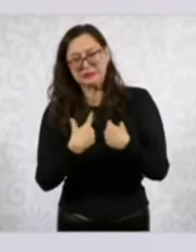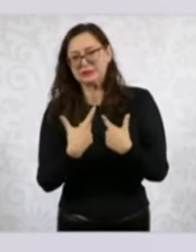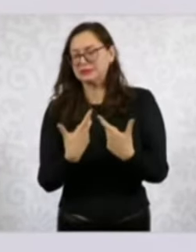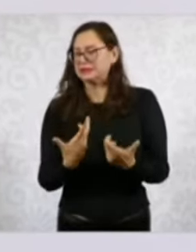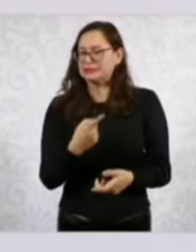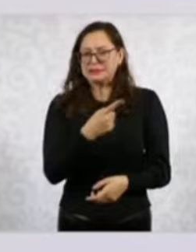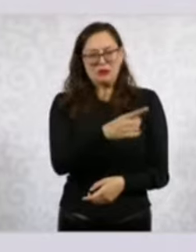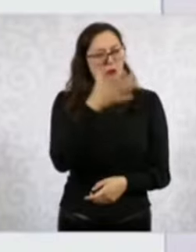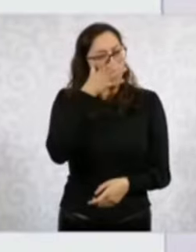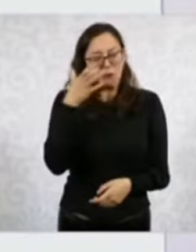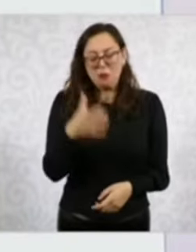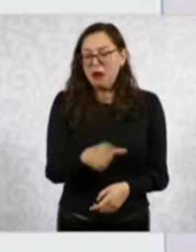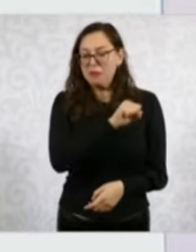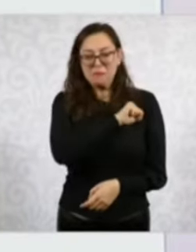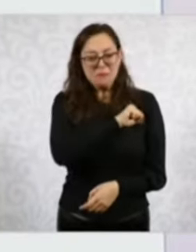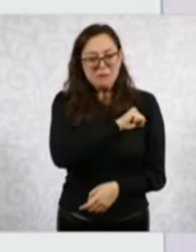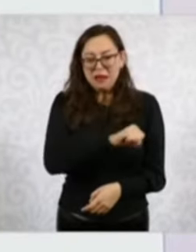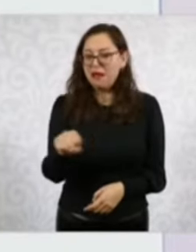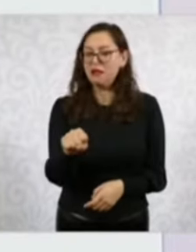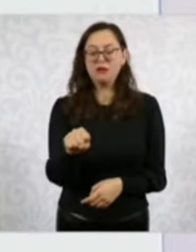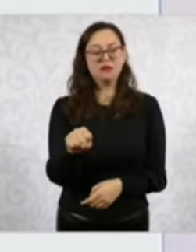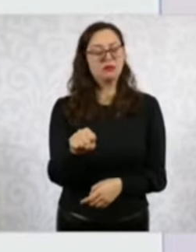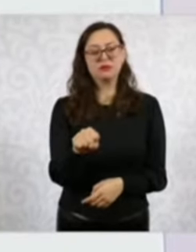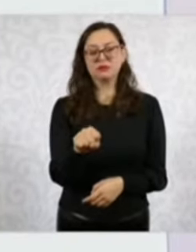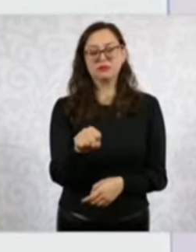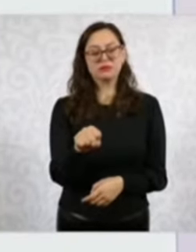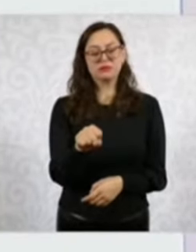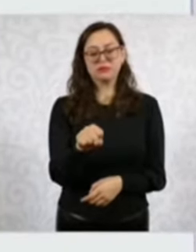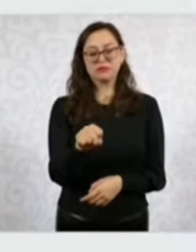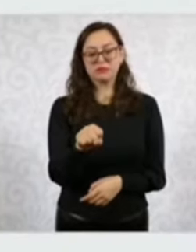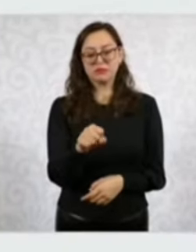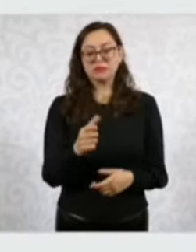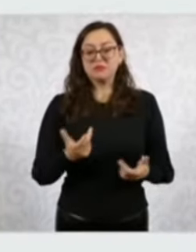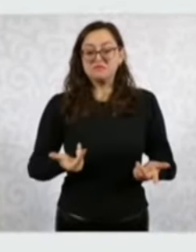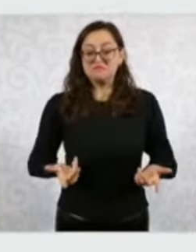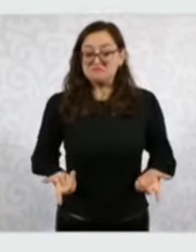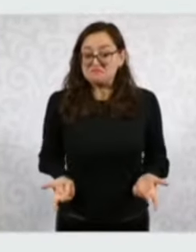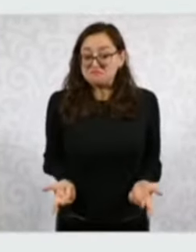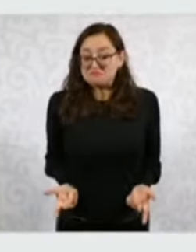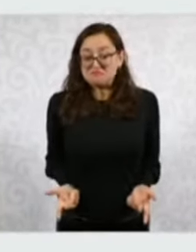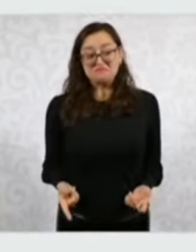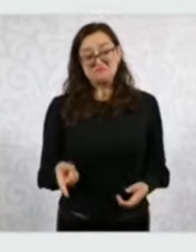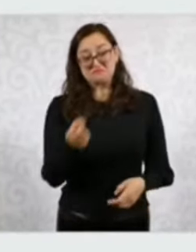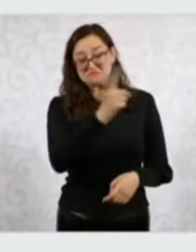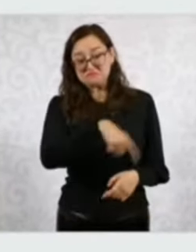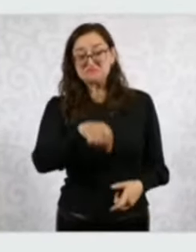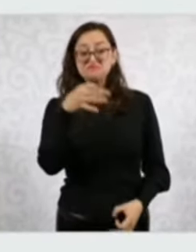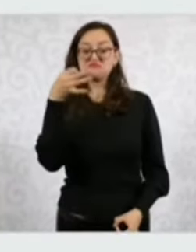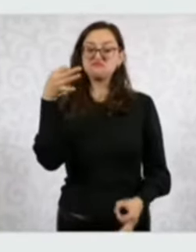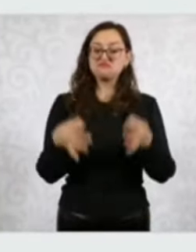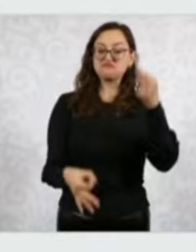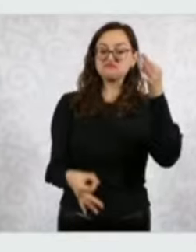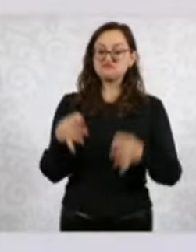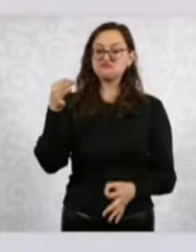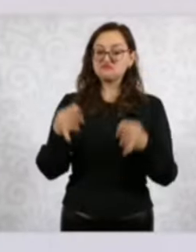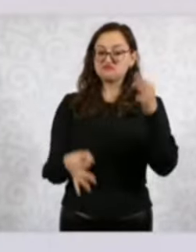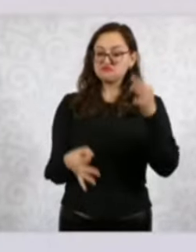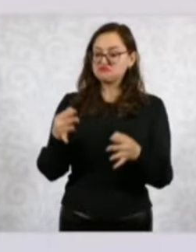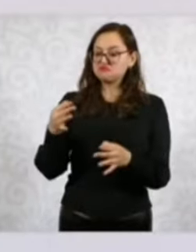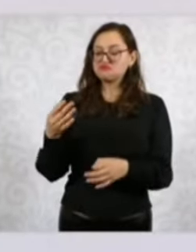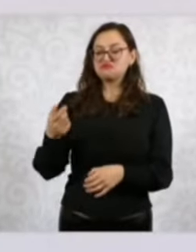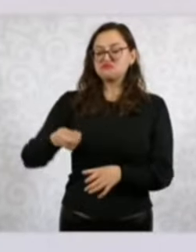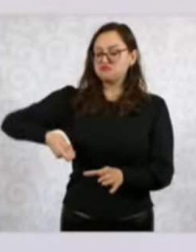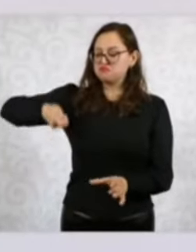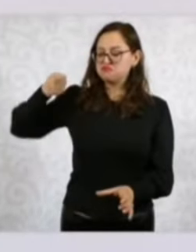El Poder Judicial, a través de un tribunal, nos sentenció a 16 años de prisión.